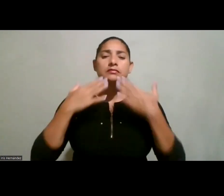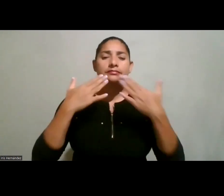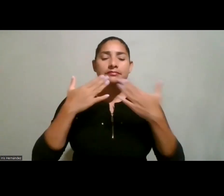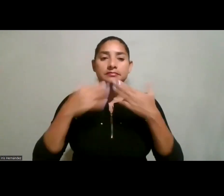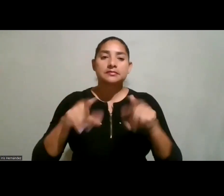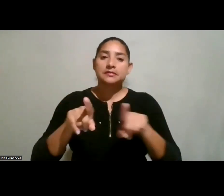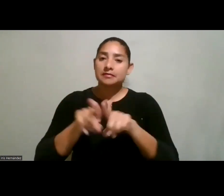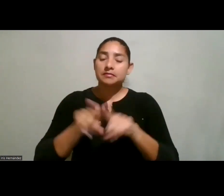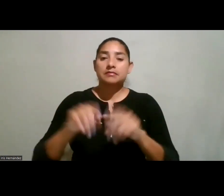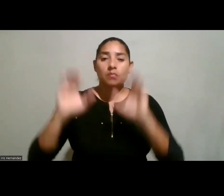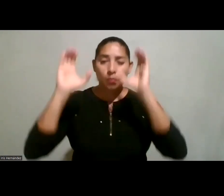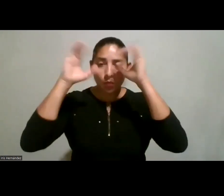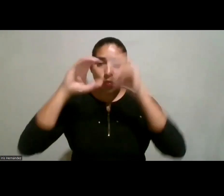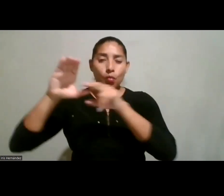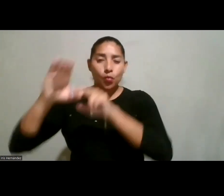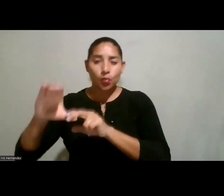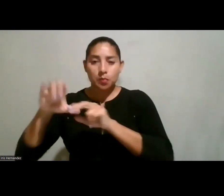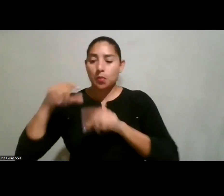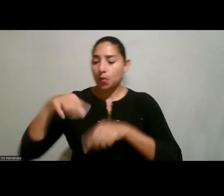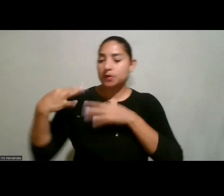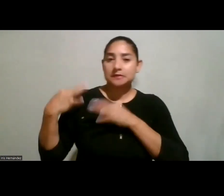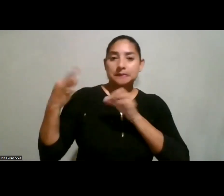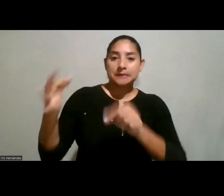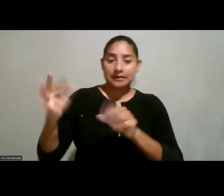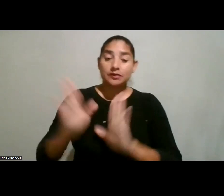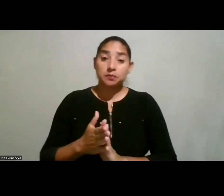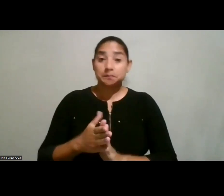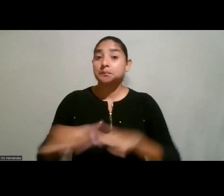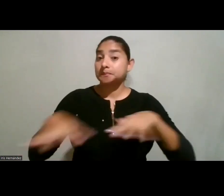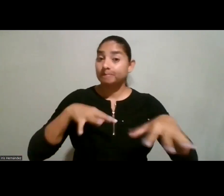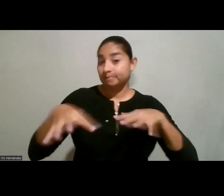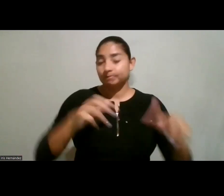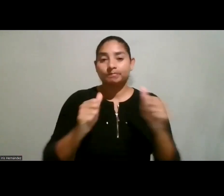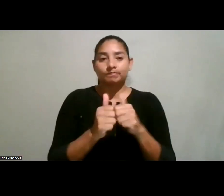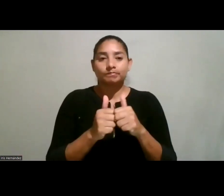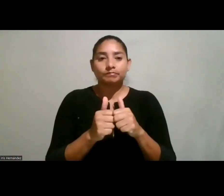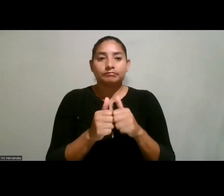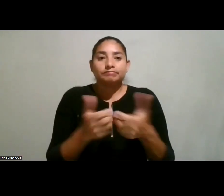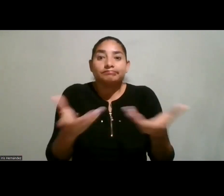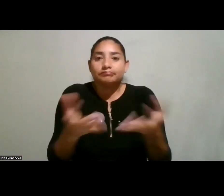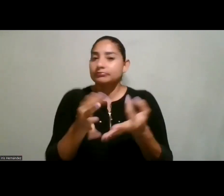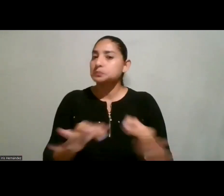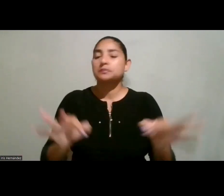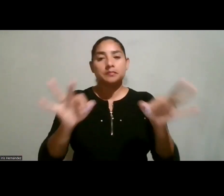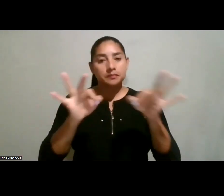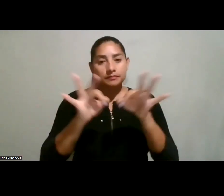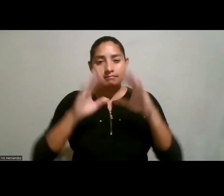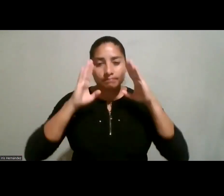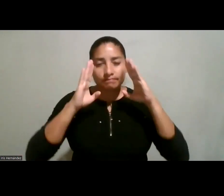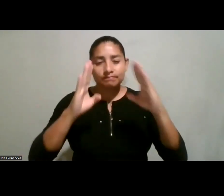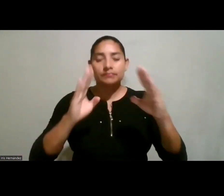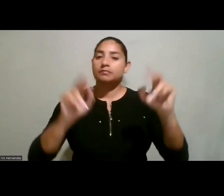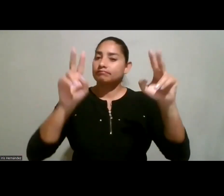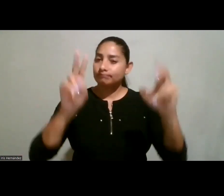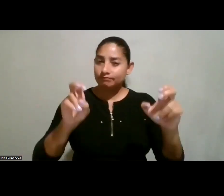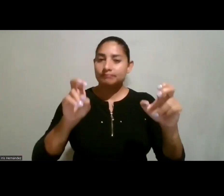Colipro por esta invitación, por una actividad con esta importancia en este tema que